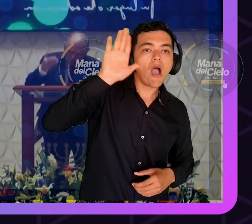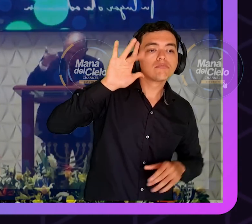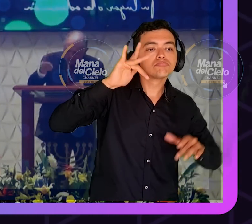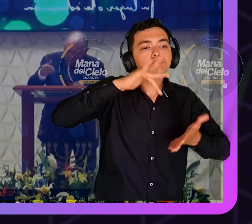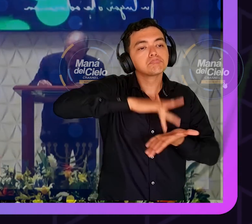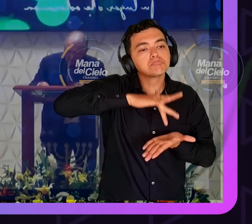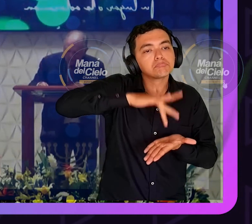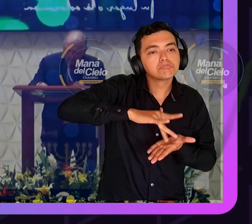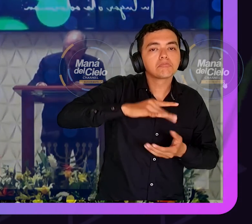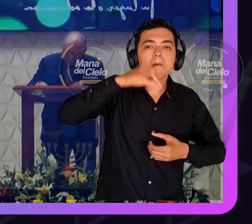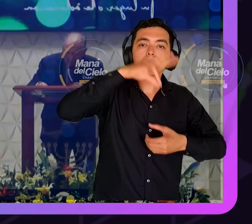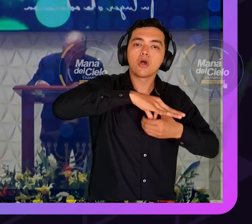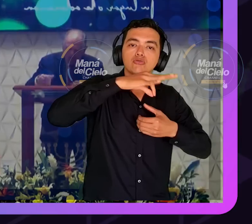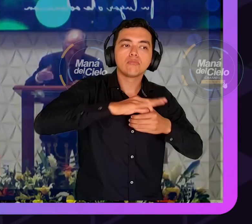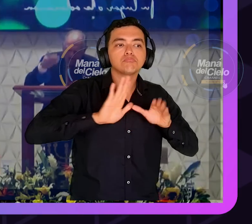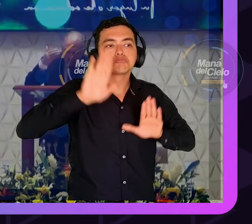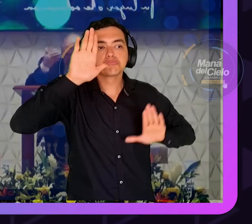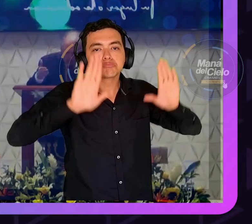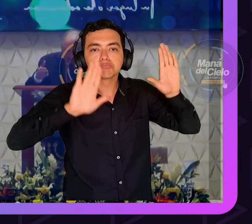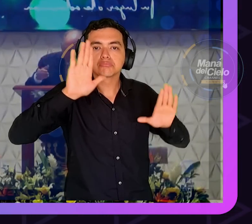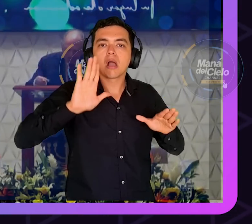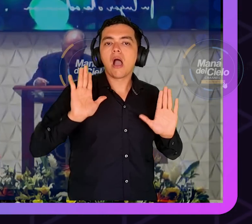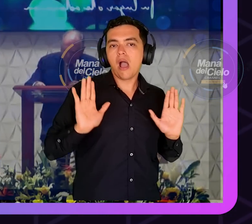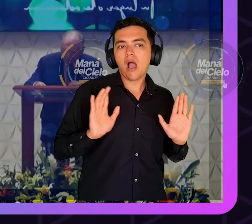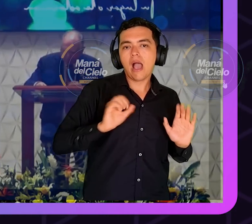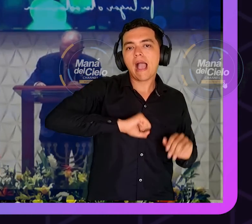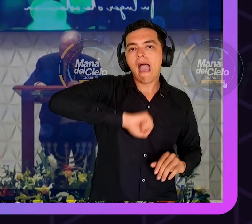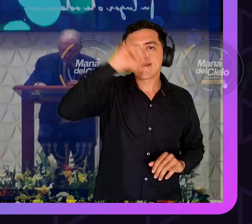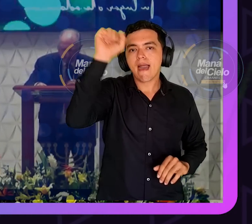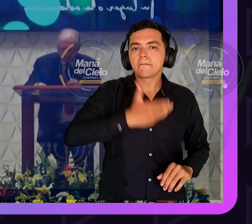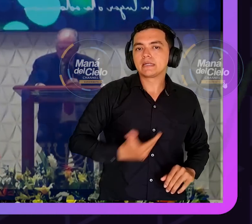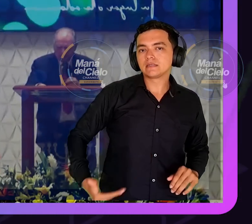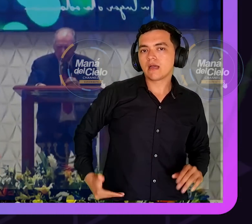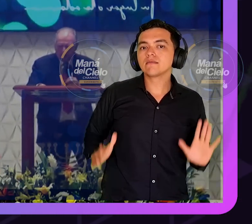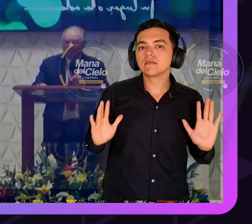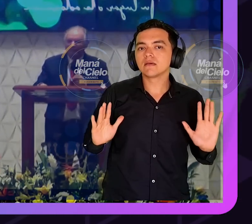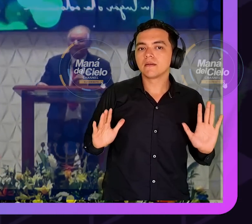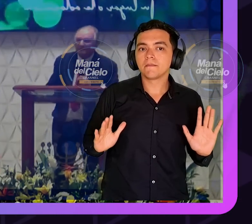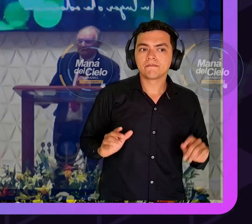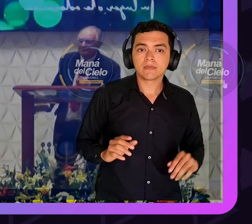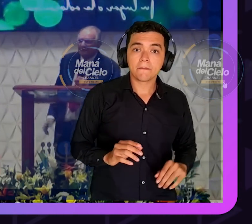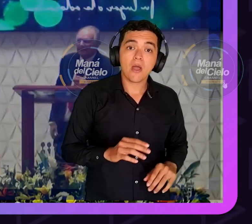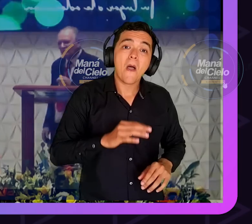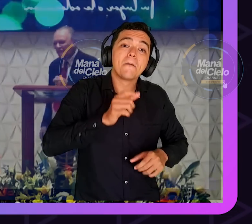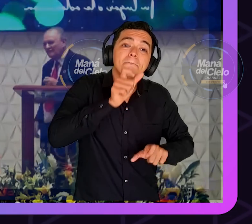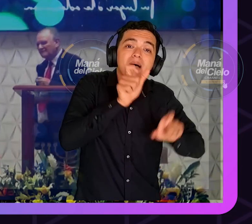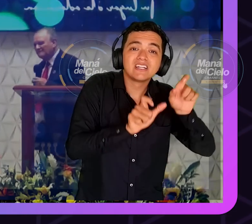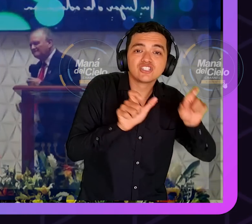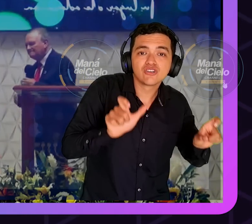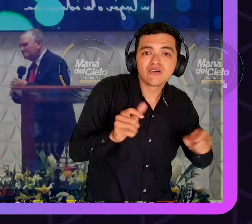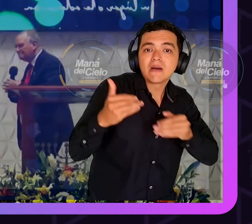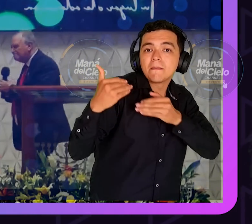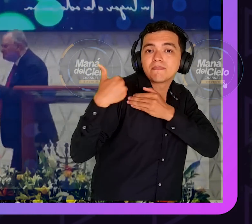solo a ser atado más aún a morir en Jerusalén por el nombre del Señor